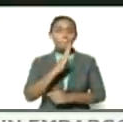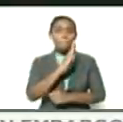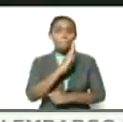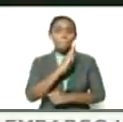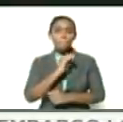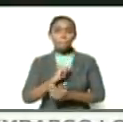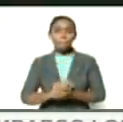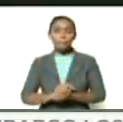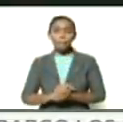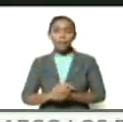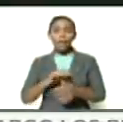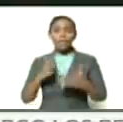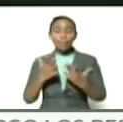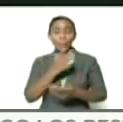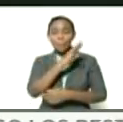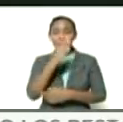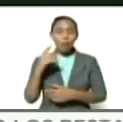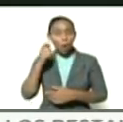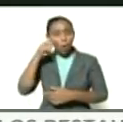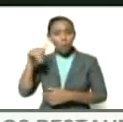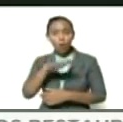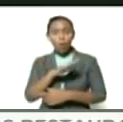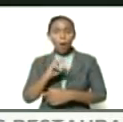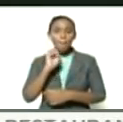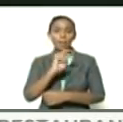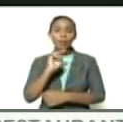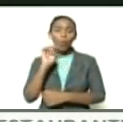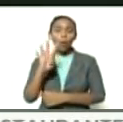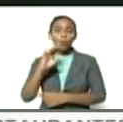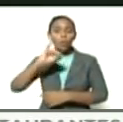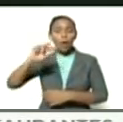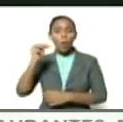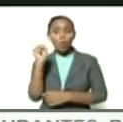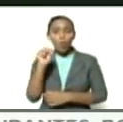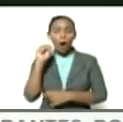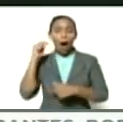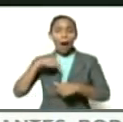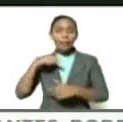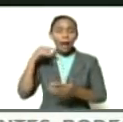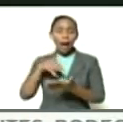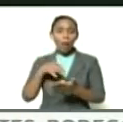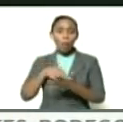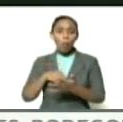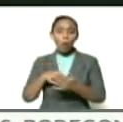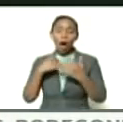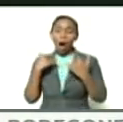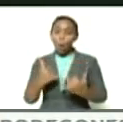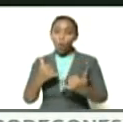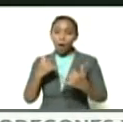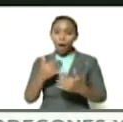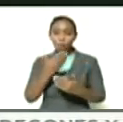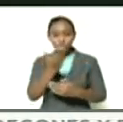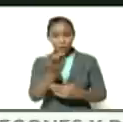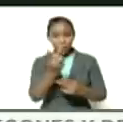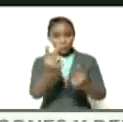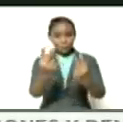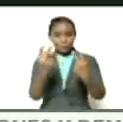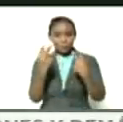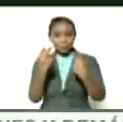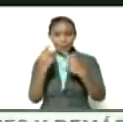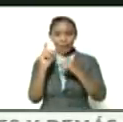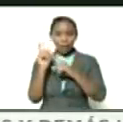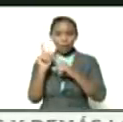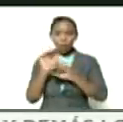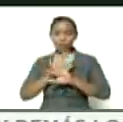de los Pueblos el 24 de junio aquí en Carabobo ahora fíjense ustedes y con